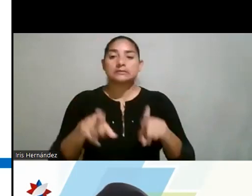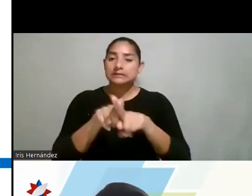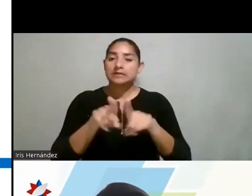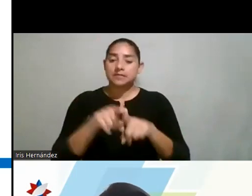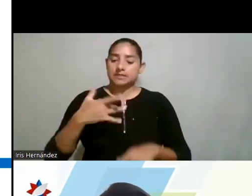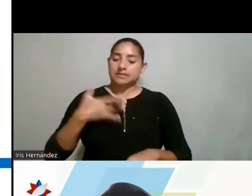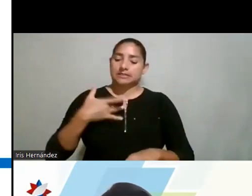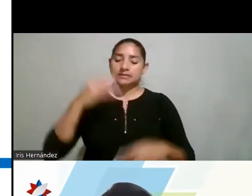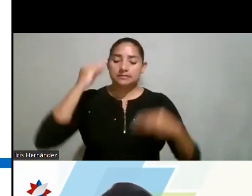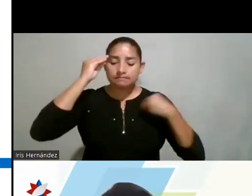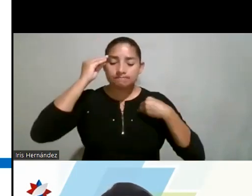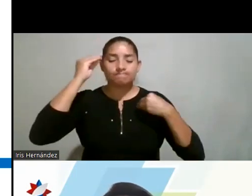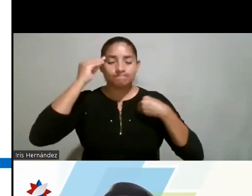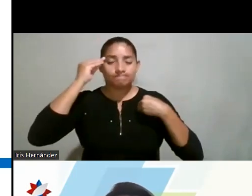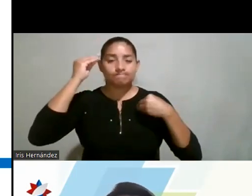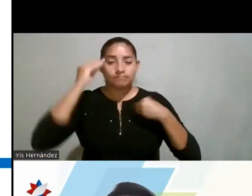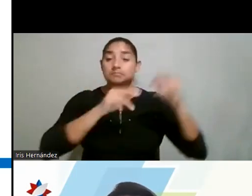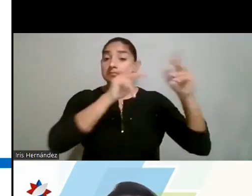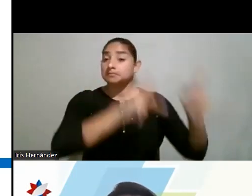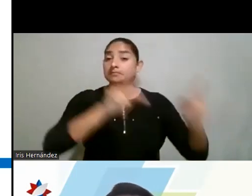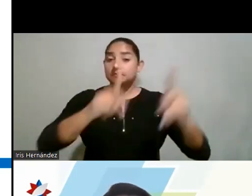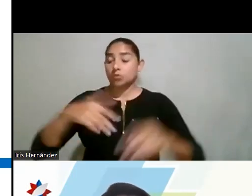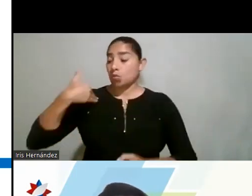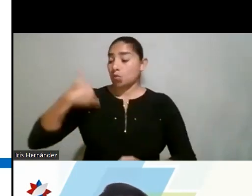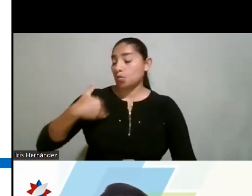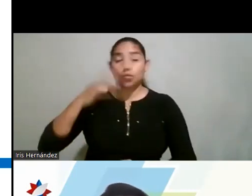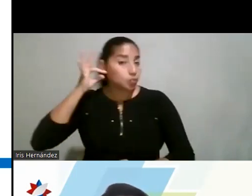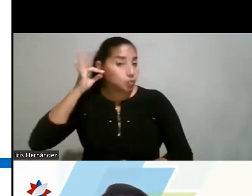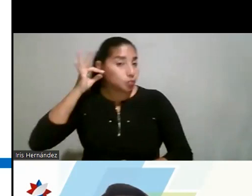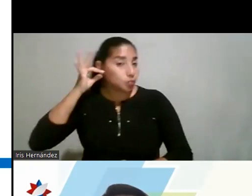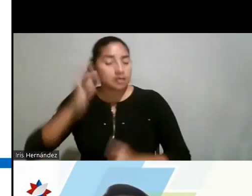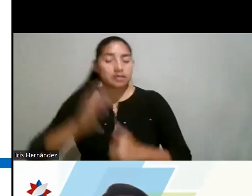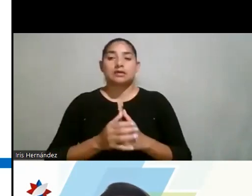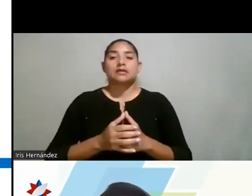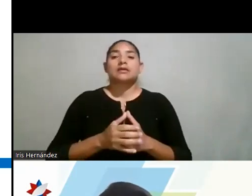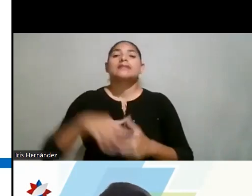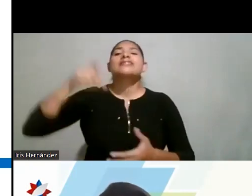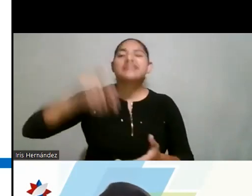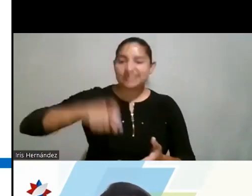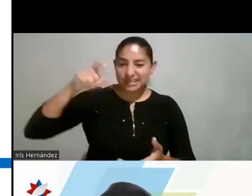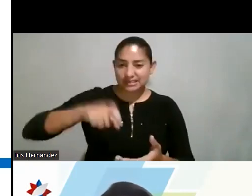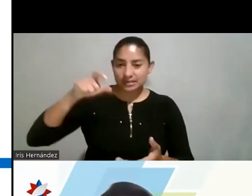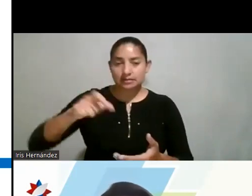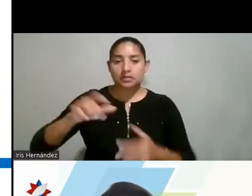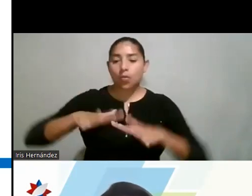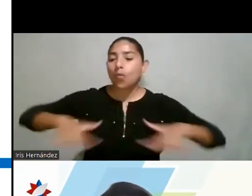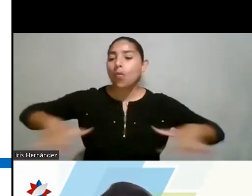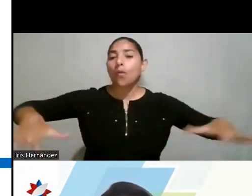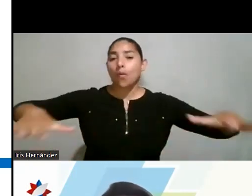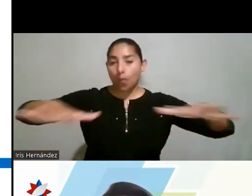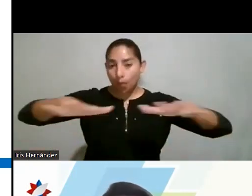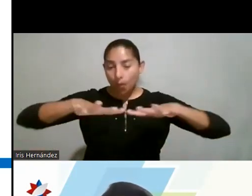sensibilizar a las personas, tanto hombres como mujeres, en la necesidad de un entorno